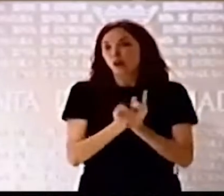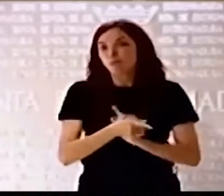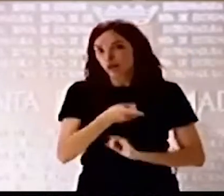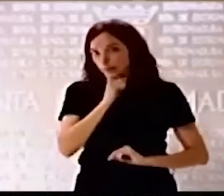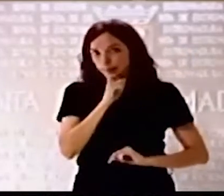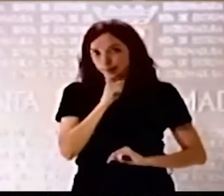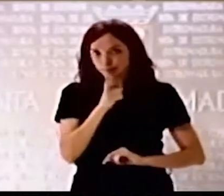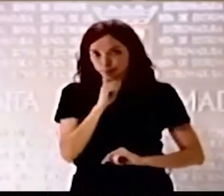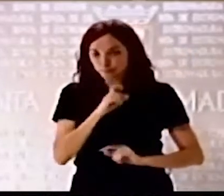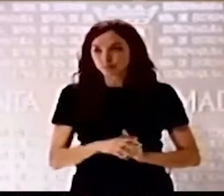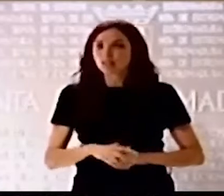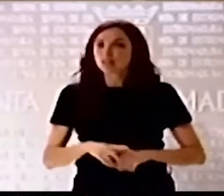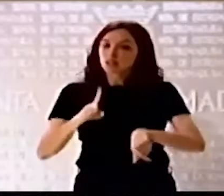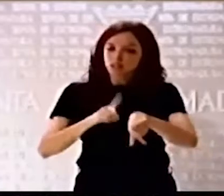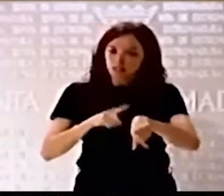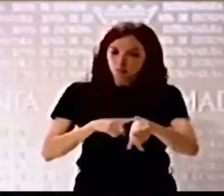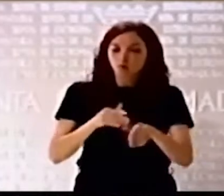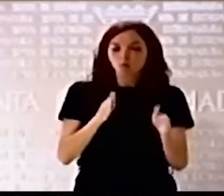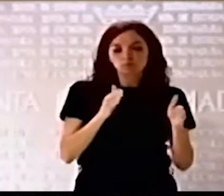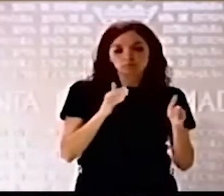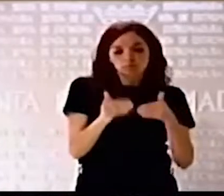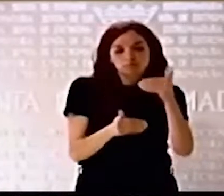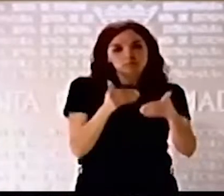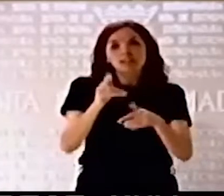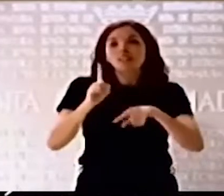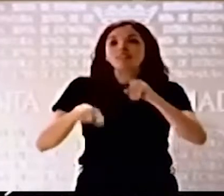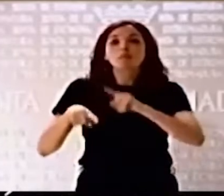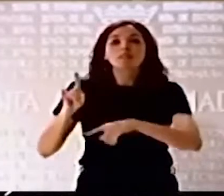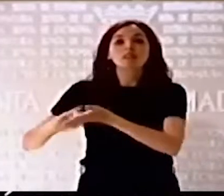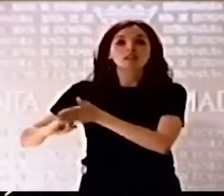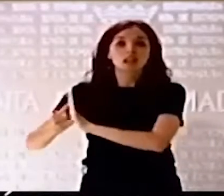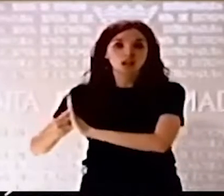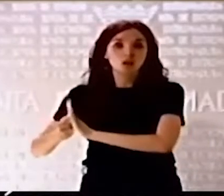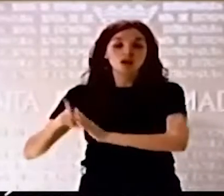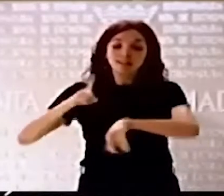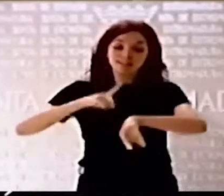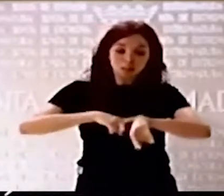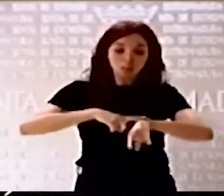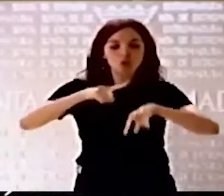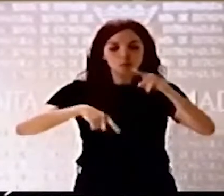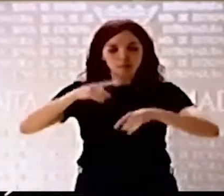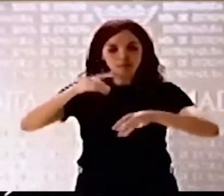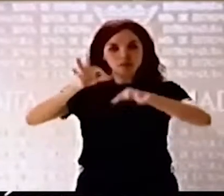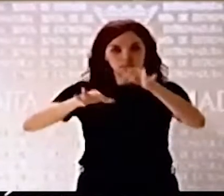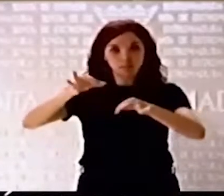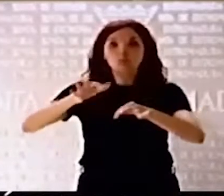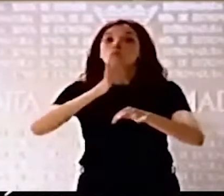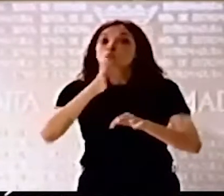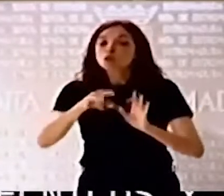aquí hay tiempos técnicos y tiempos jurídicos. Hay que derogar esa ley,